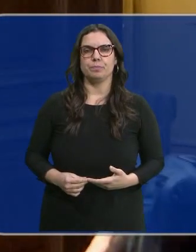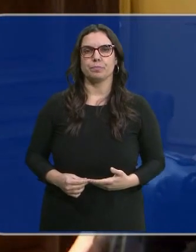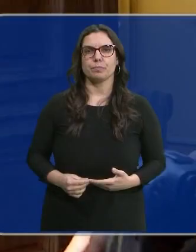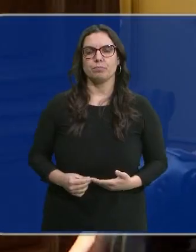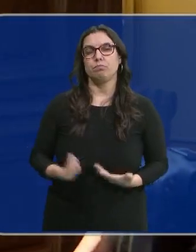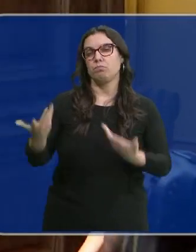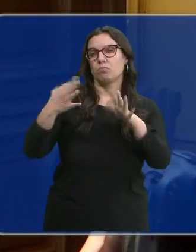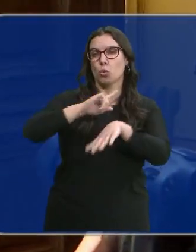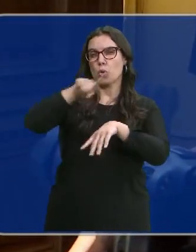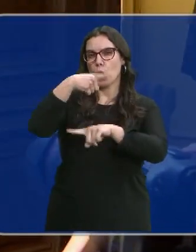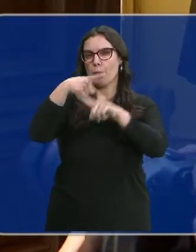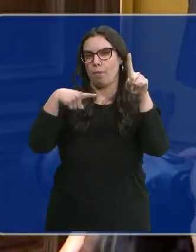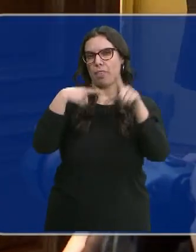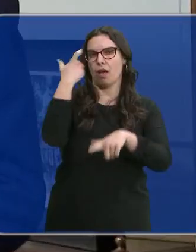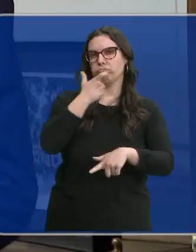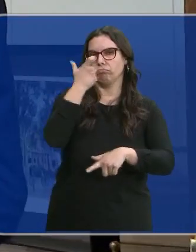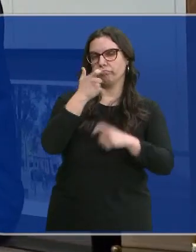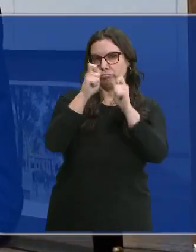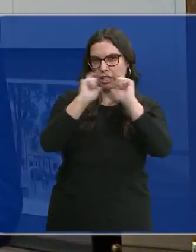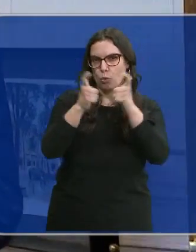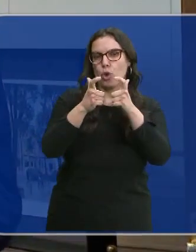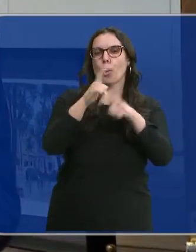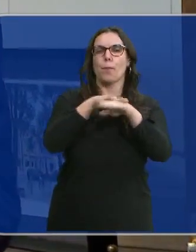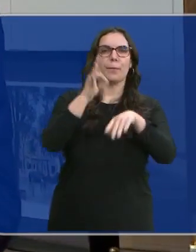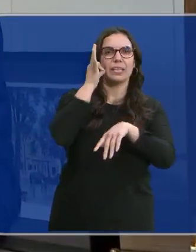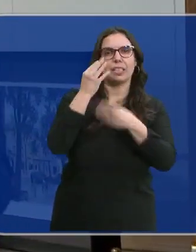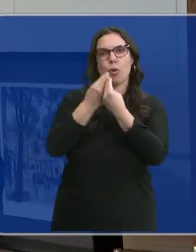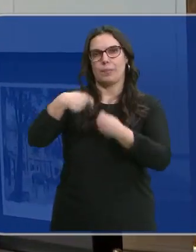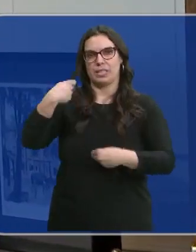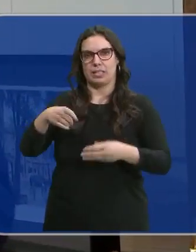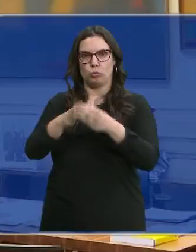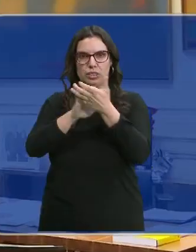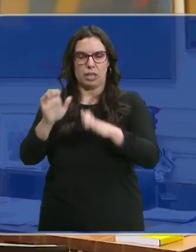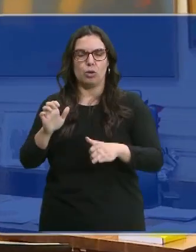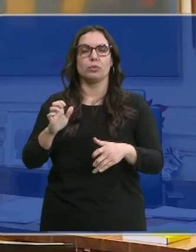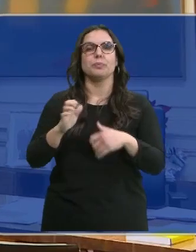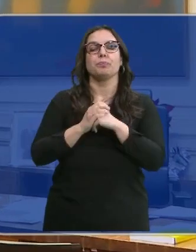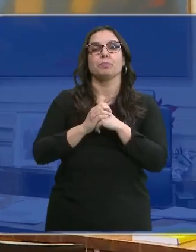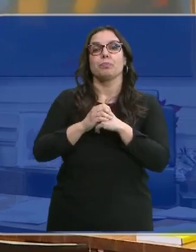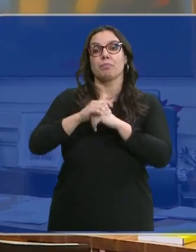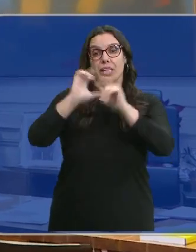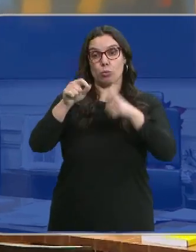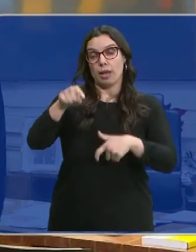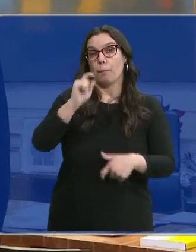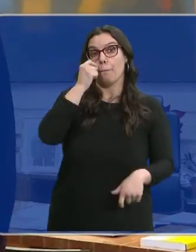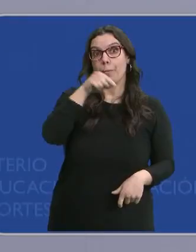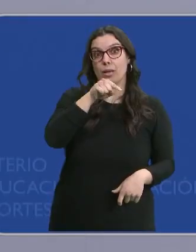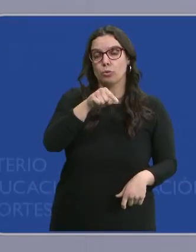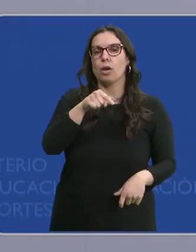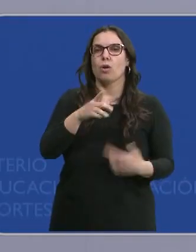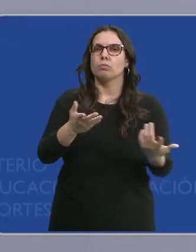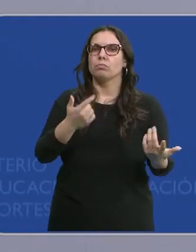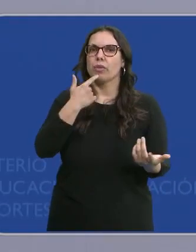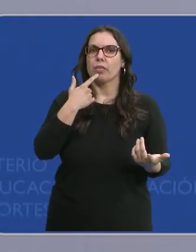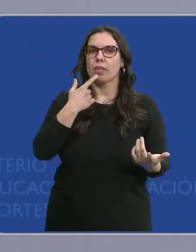Algo más de hora y media se ha prolongado el encuentro entre la ministra de Educación y el presidente de la Junta. Una reunión donde Fernández Mañueco...